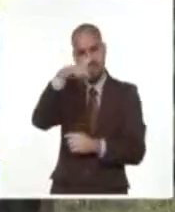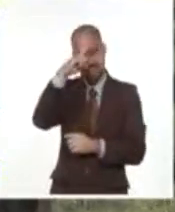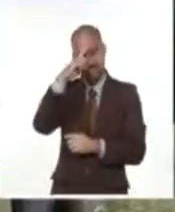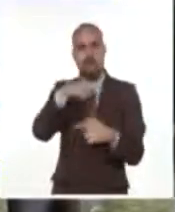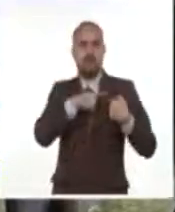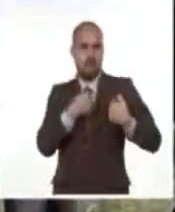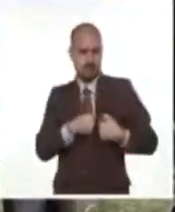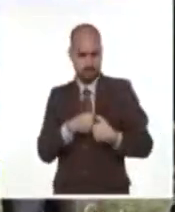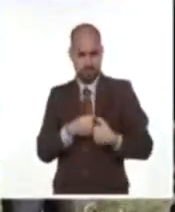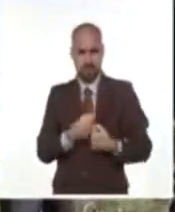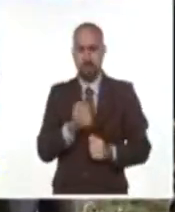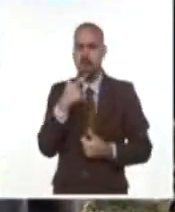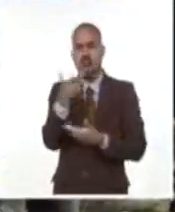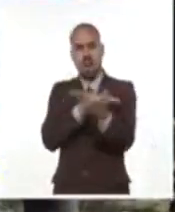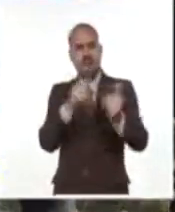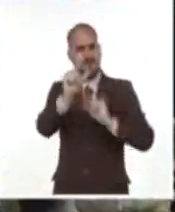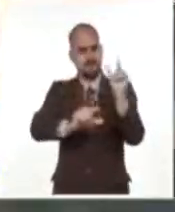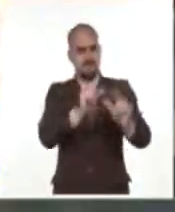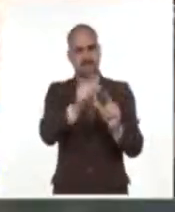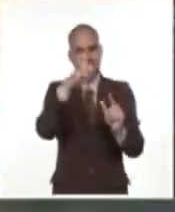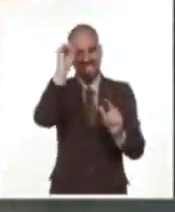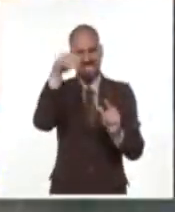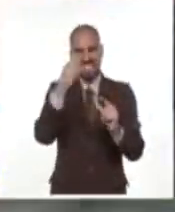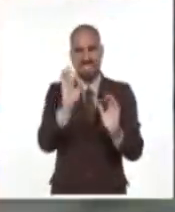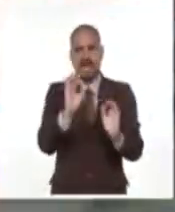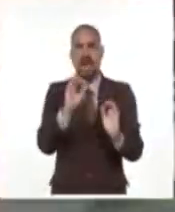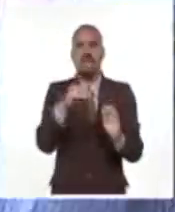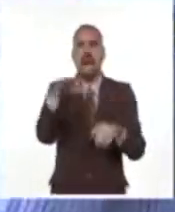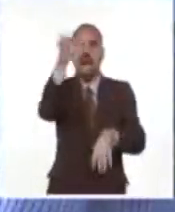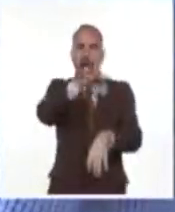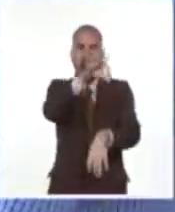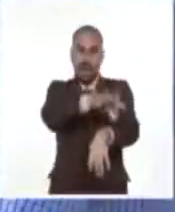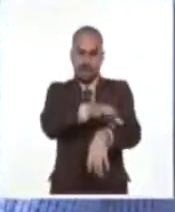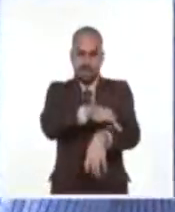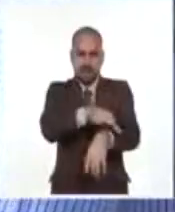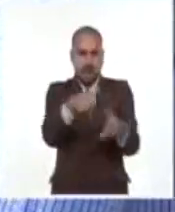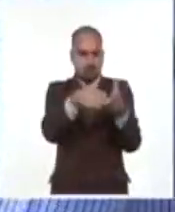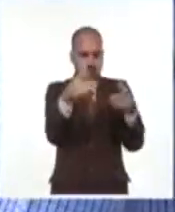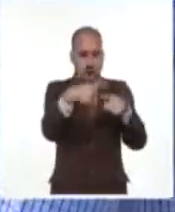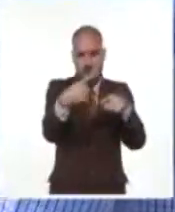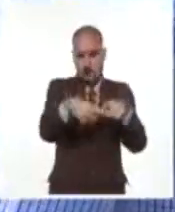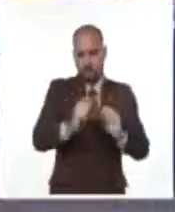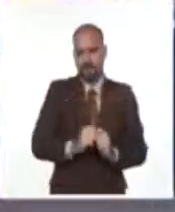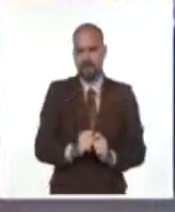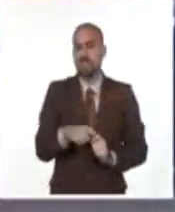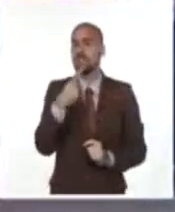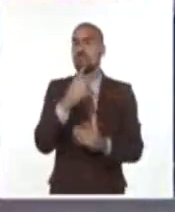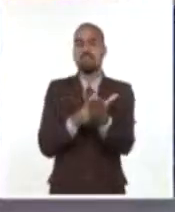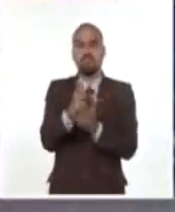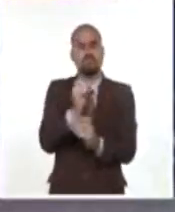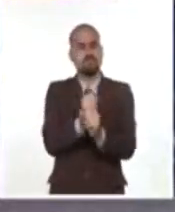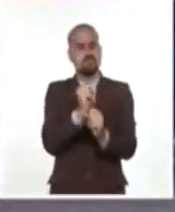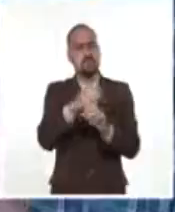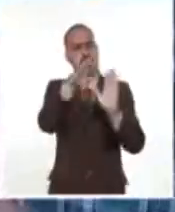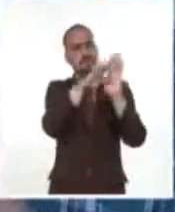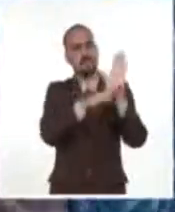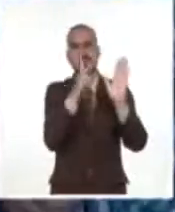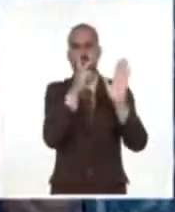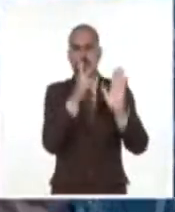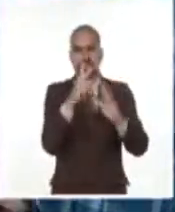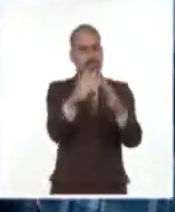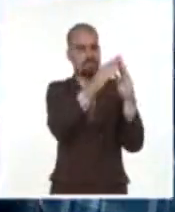productores del Centro Genético de Crianza de Abejas Reina, El Canon. También constató los avances del programa de atención a barrios